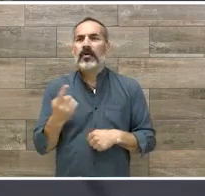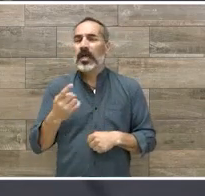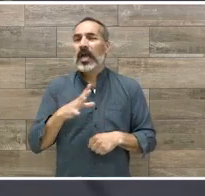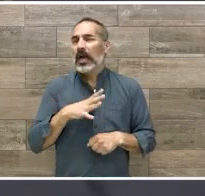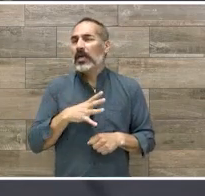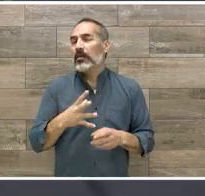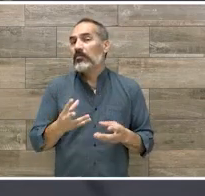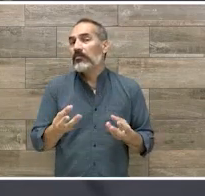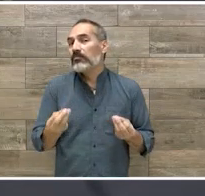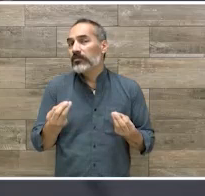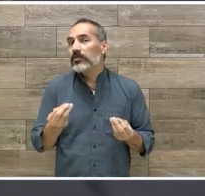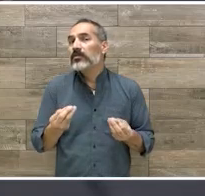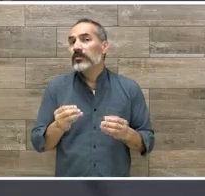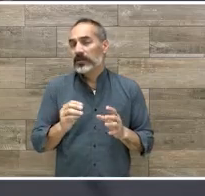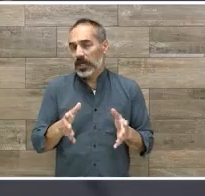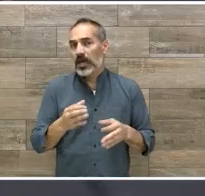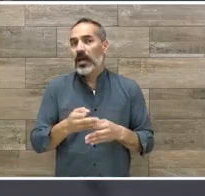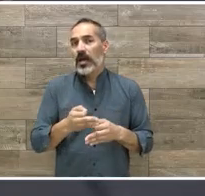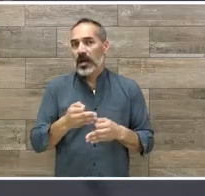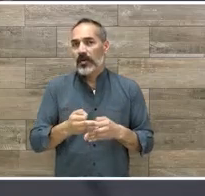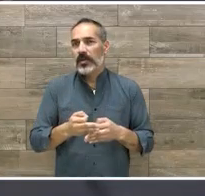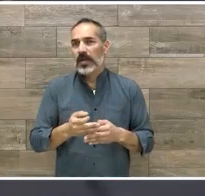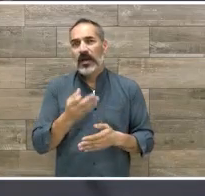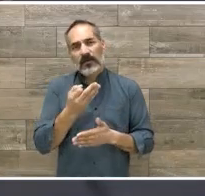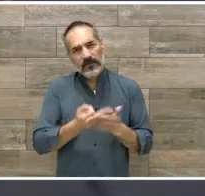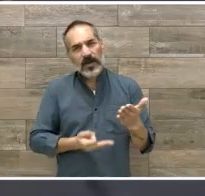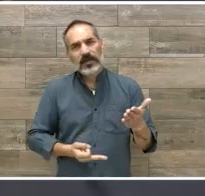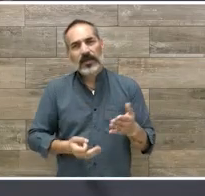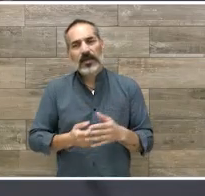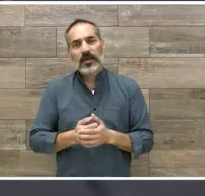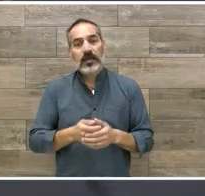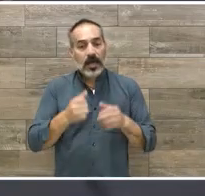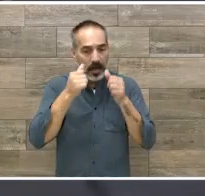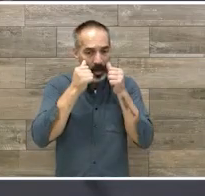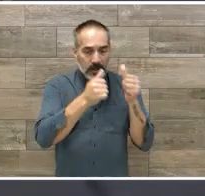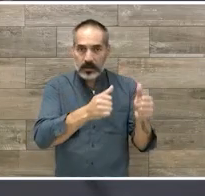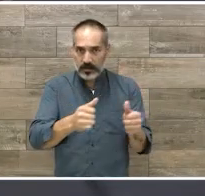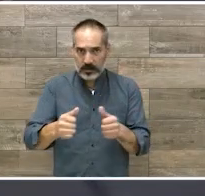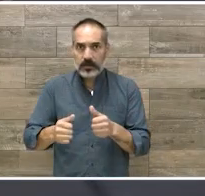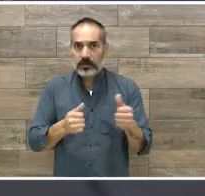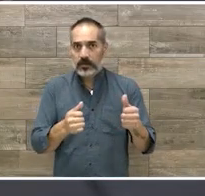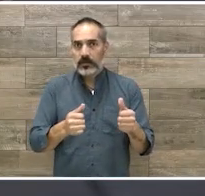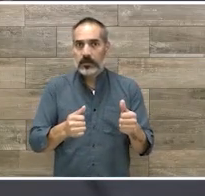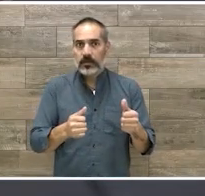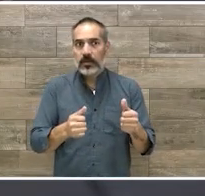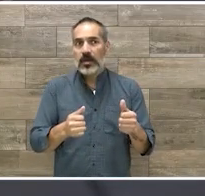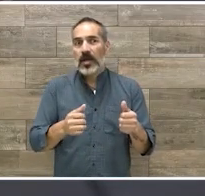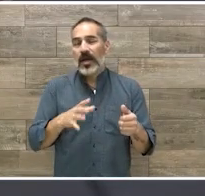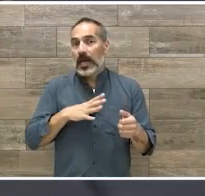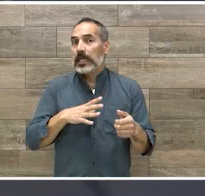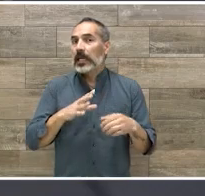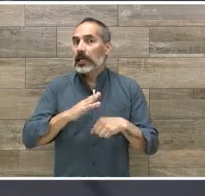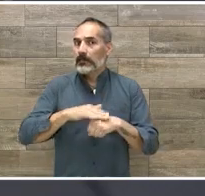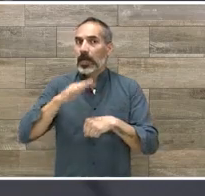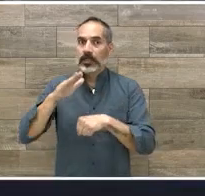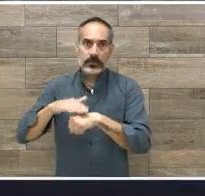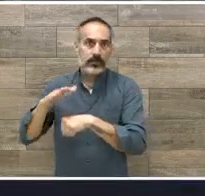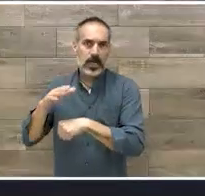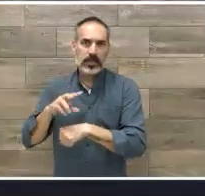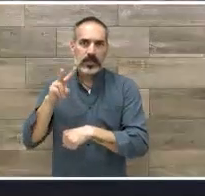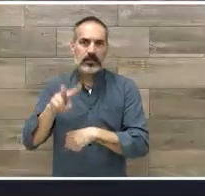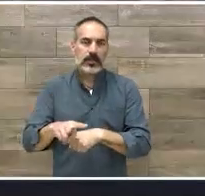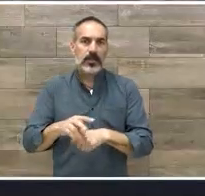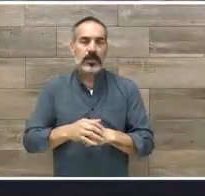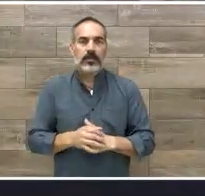presentando respecto a estas condiciones, no solo genéticas, sino